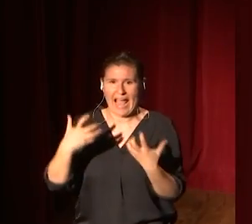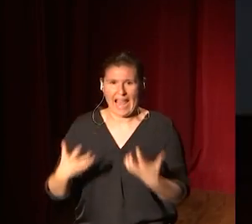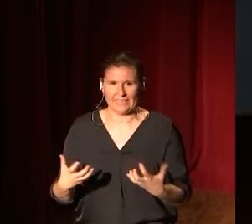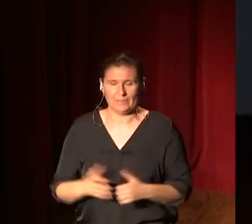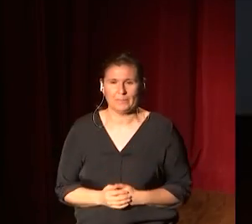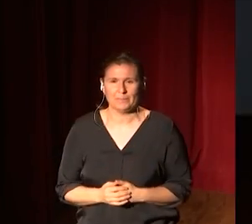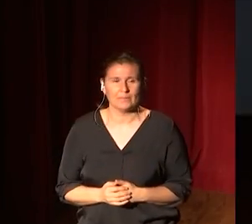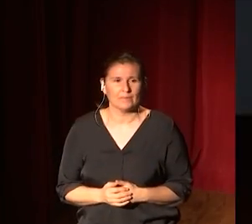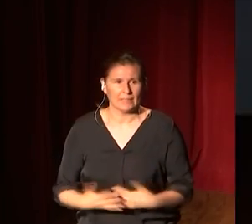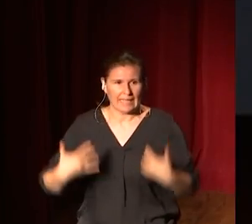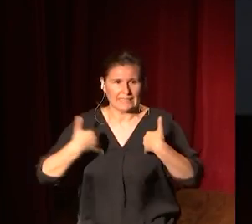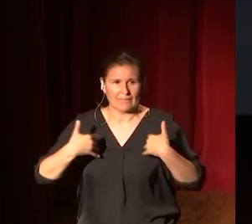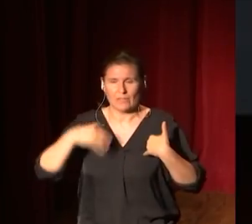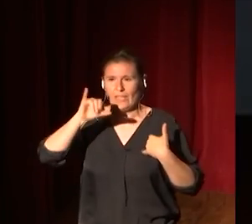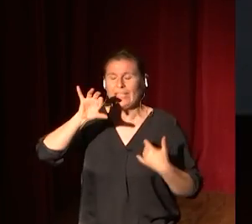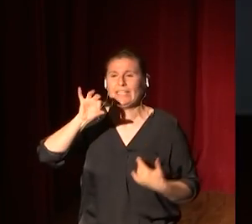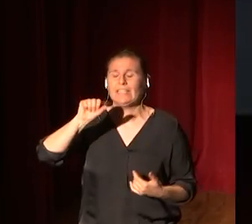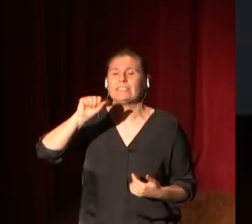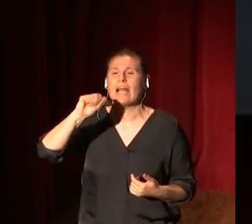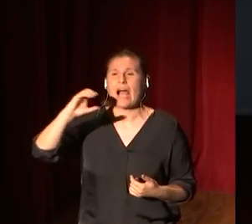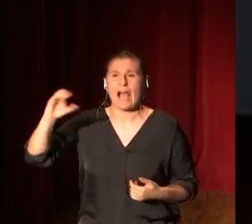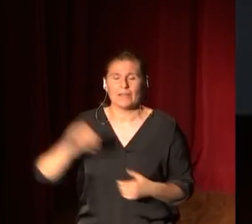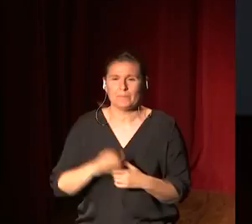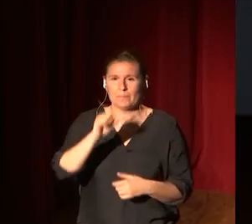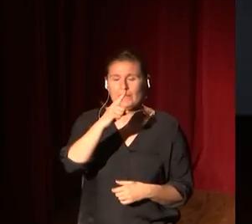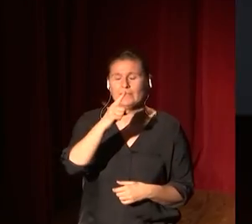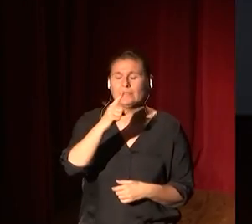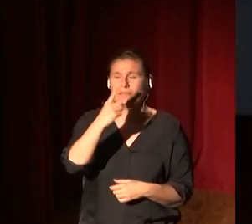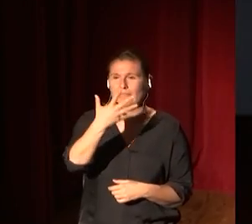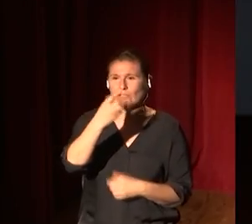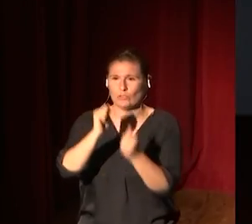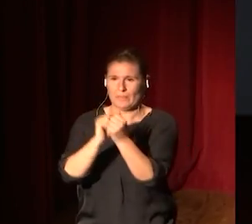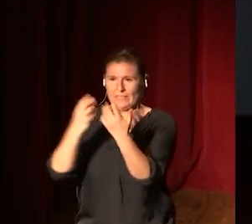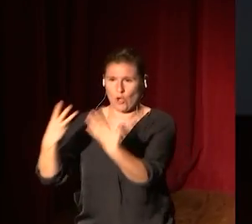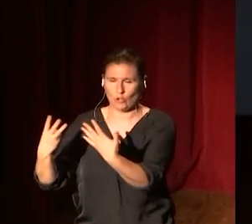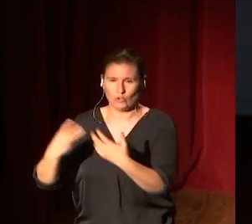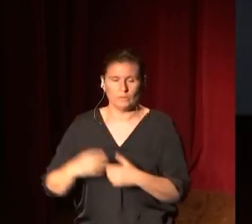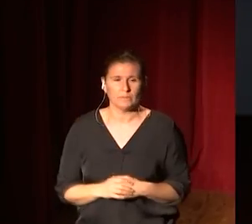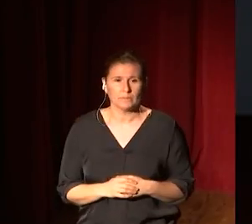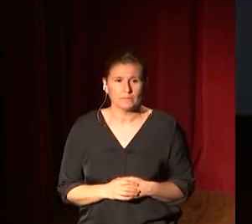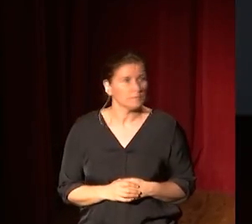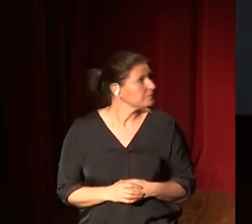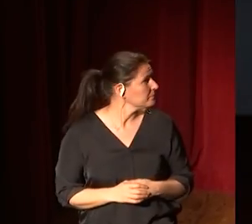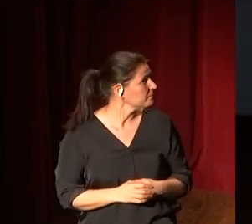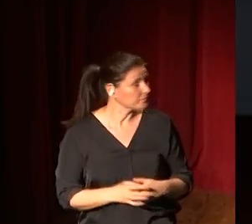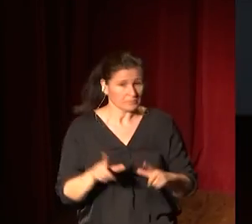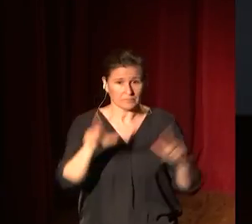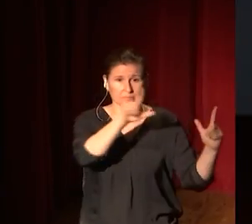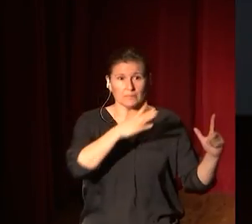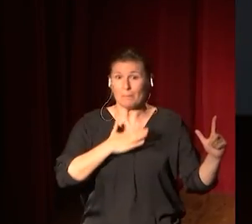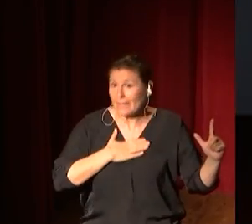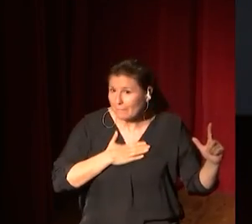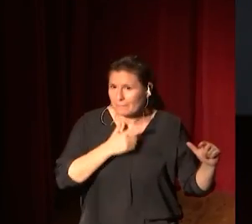Sacrificio de Isaac, Andrés del Sarto, 1528. Es una de las, a mi gusto,